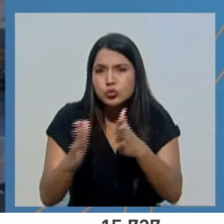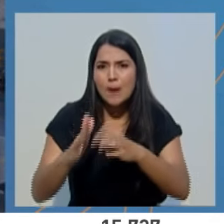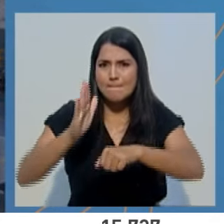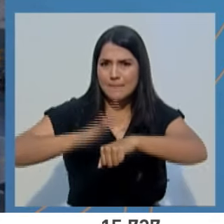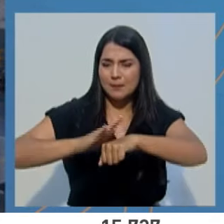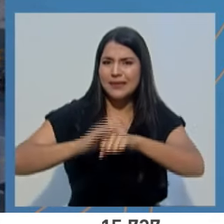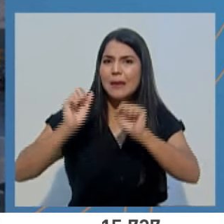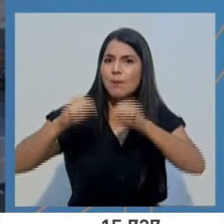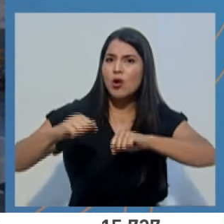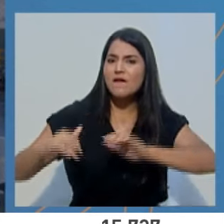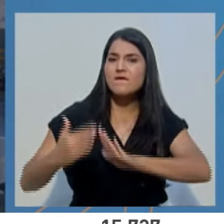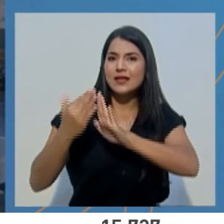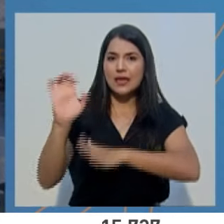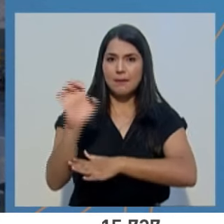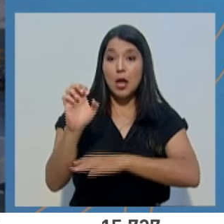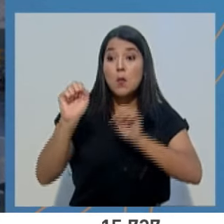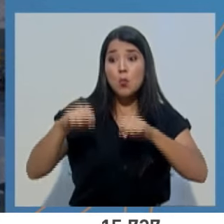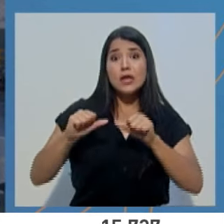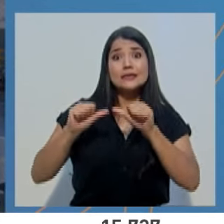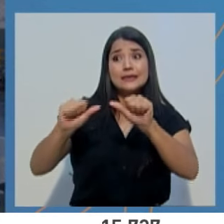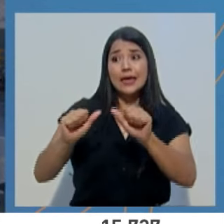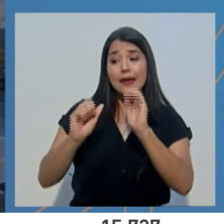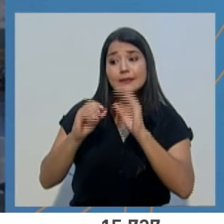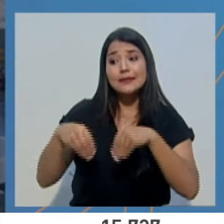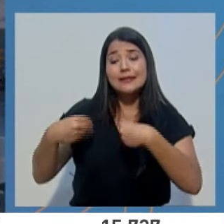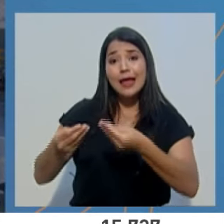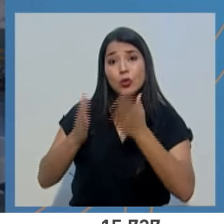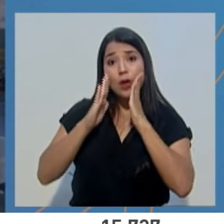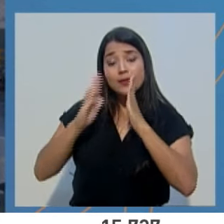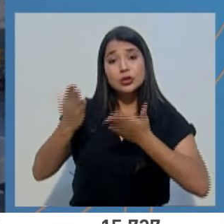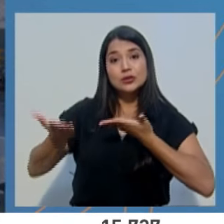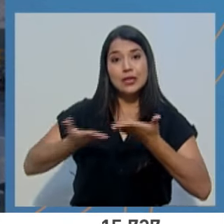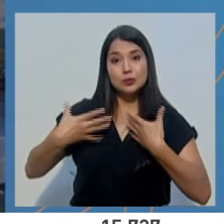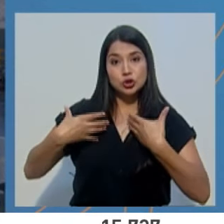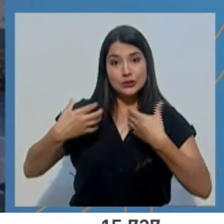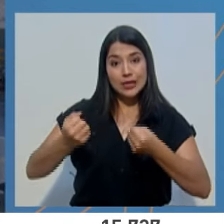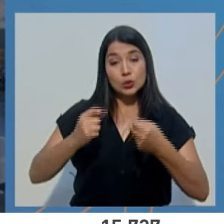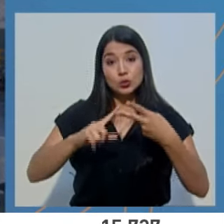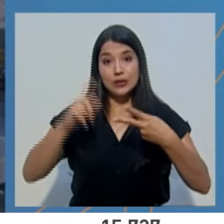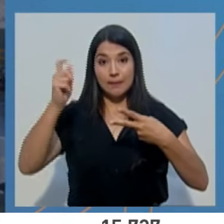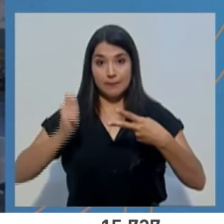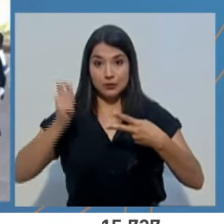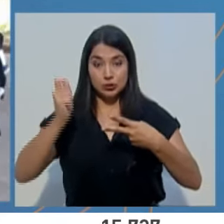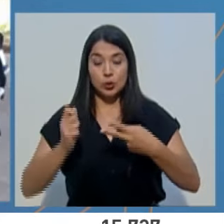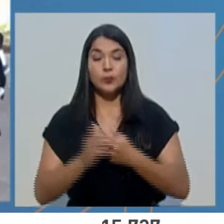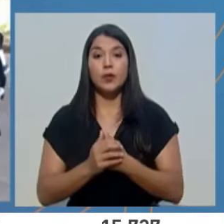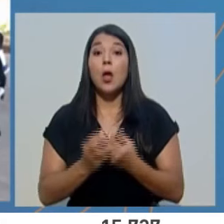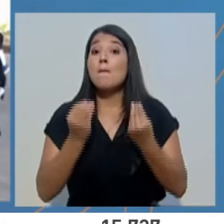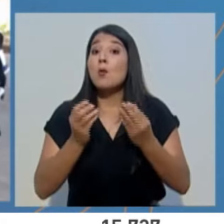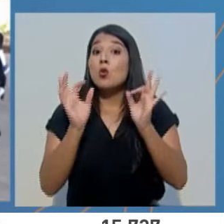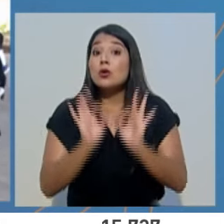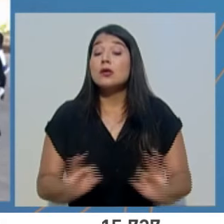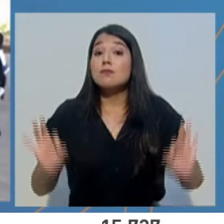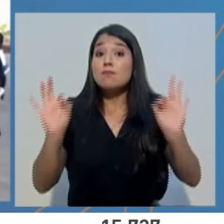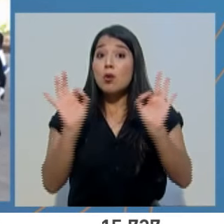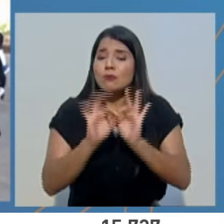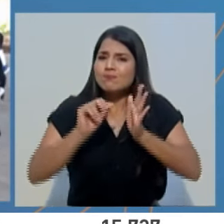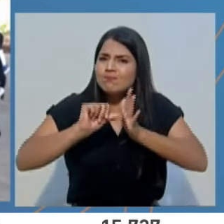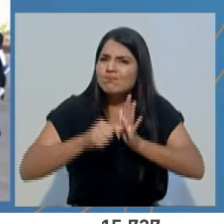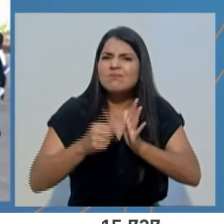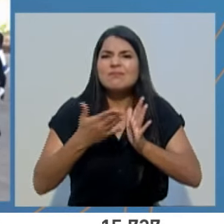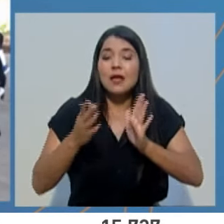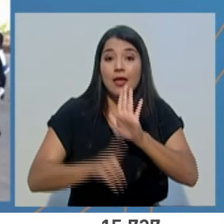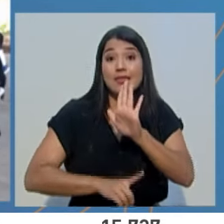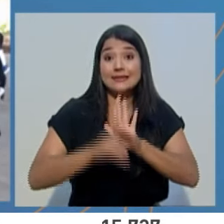y asegurar la continuidad de prestación de servicios de salud y de pensiones. Es importante destacar el